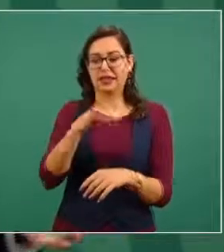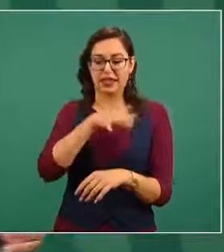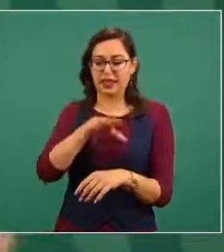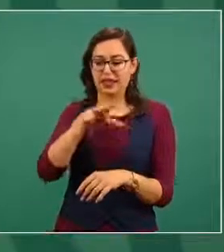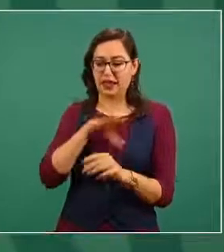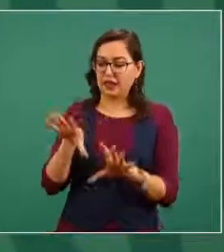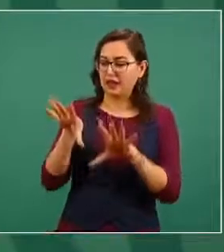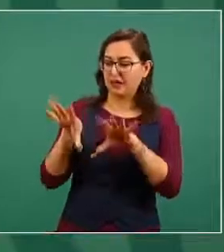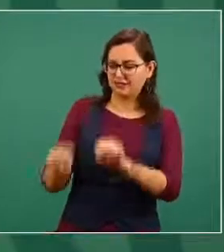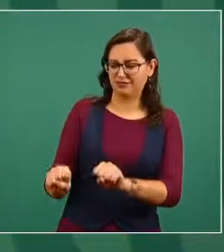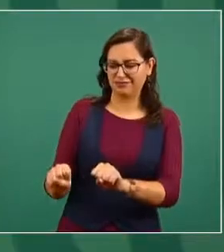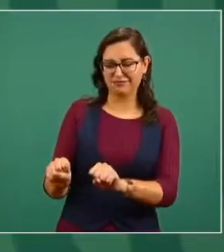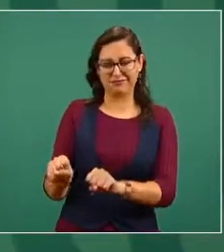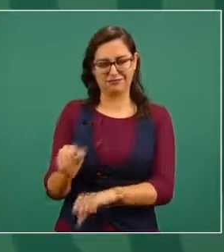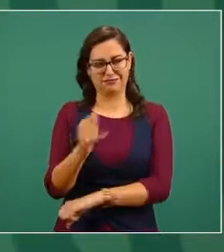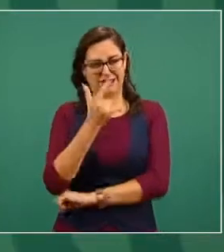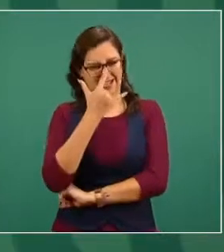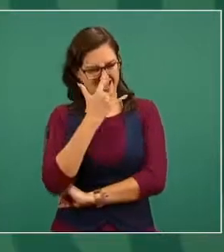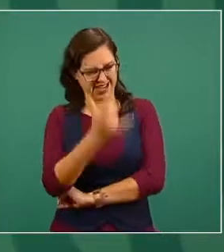elección